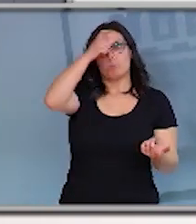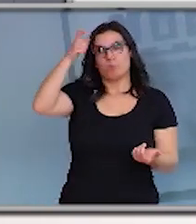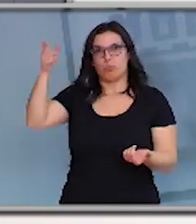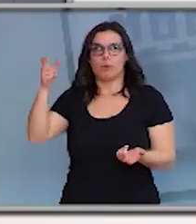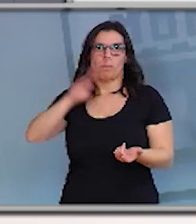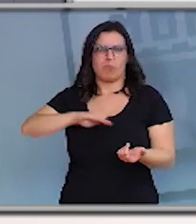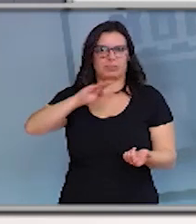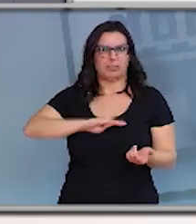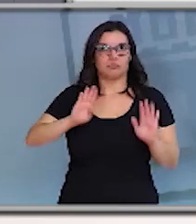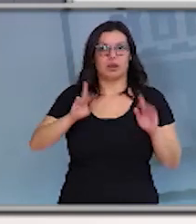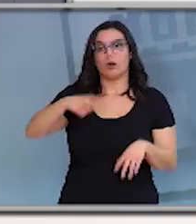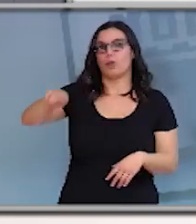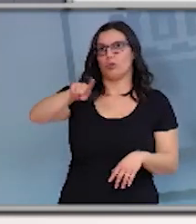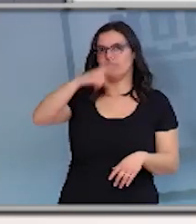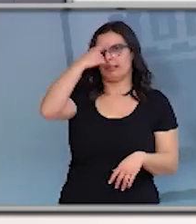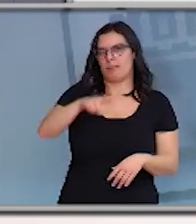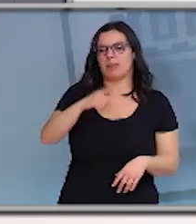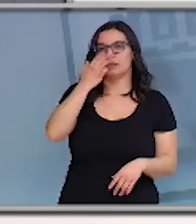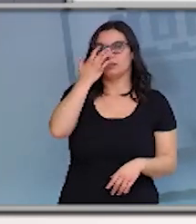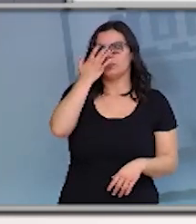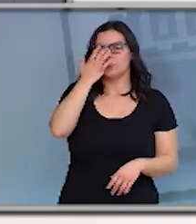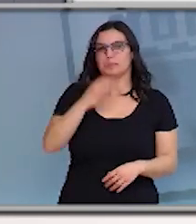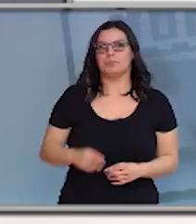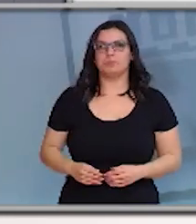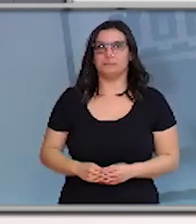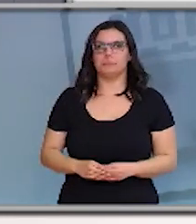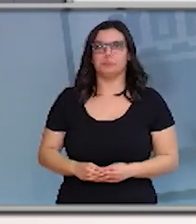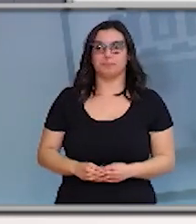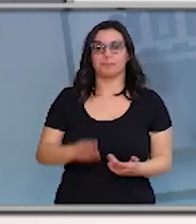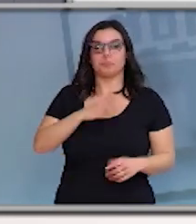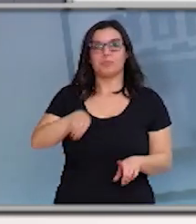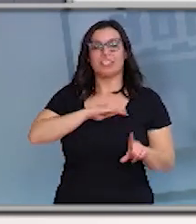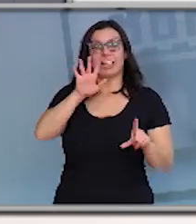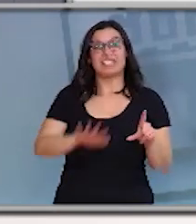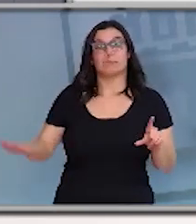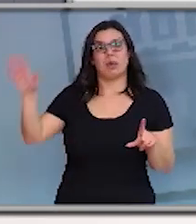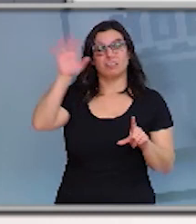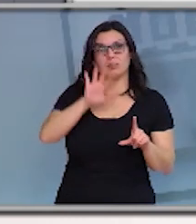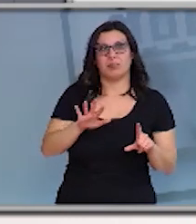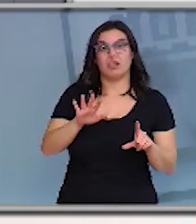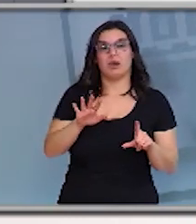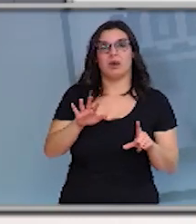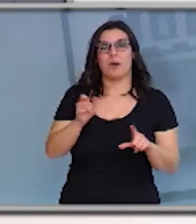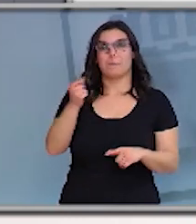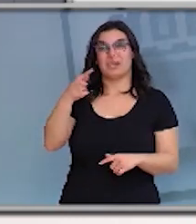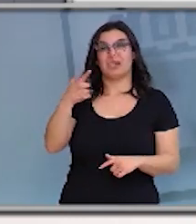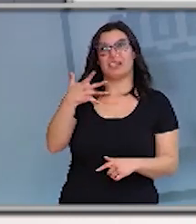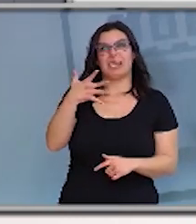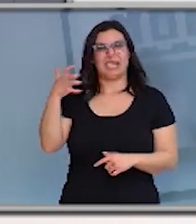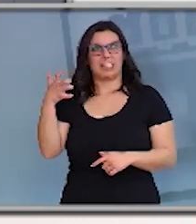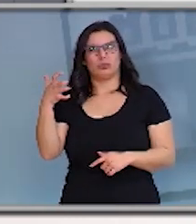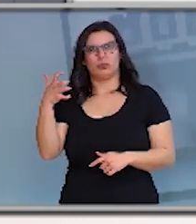es muy alto. Ustedes saben que en España hay 1.500